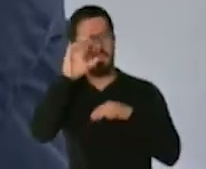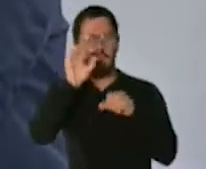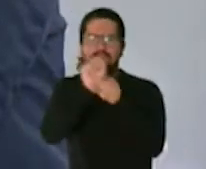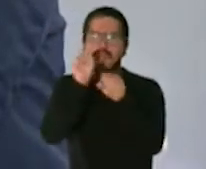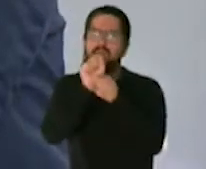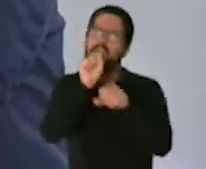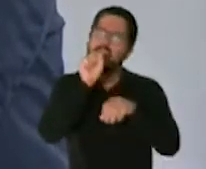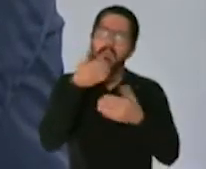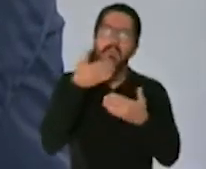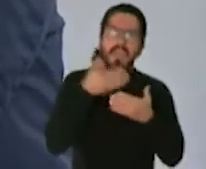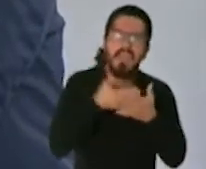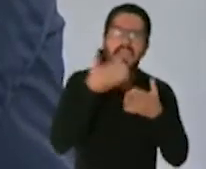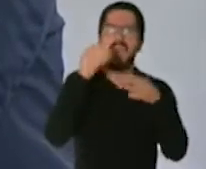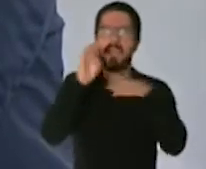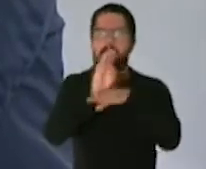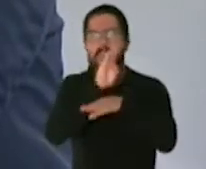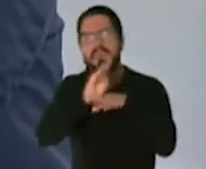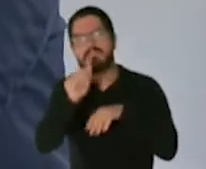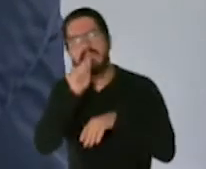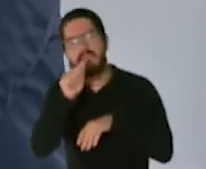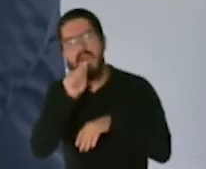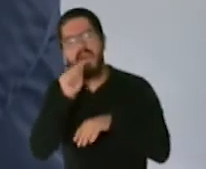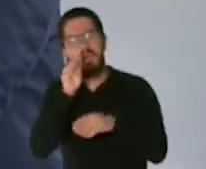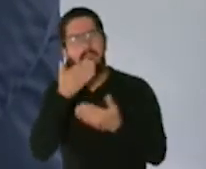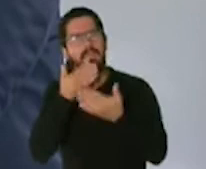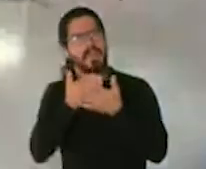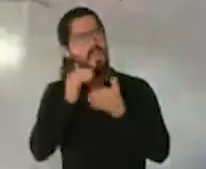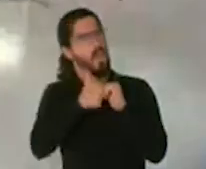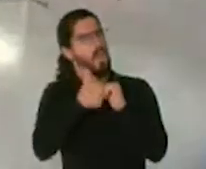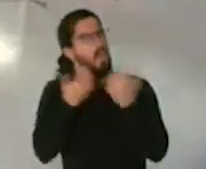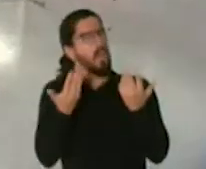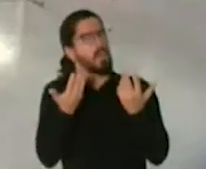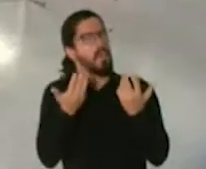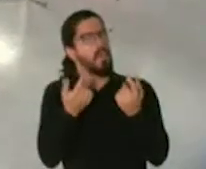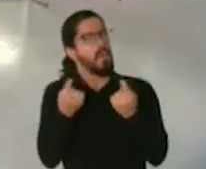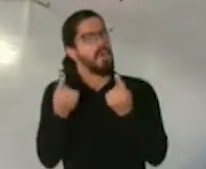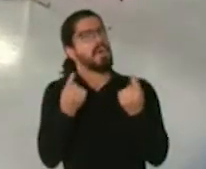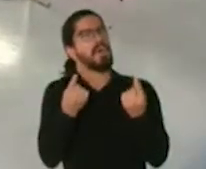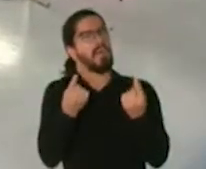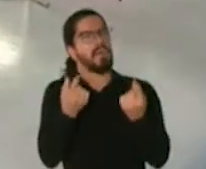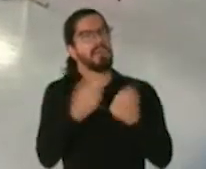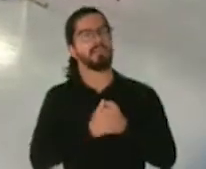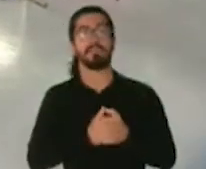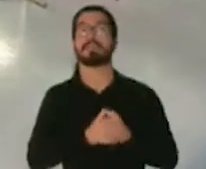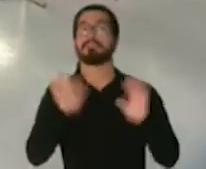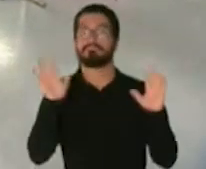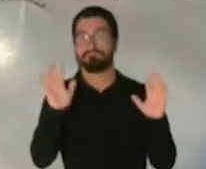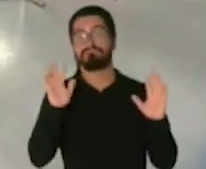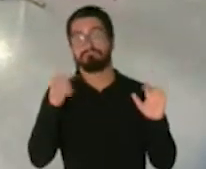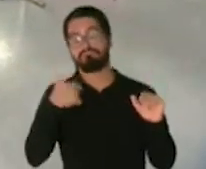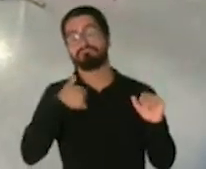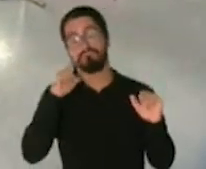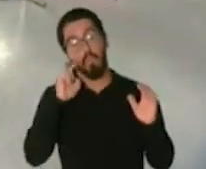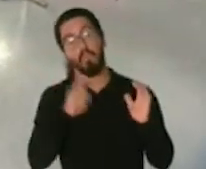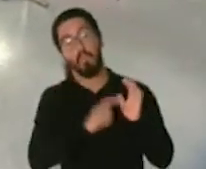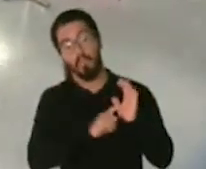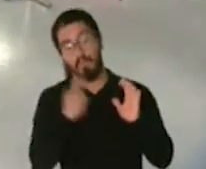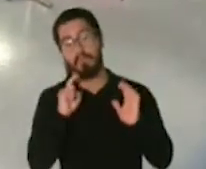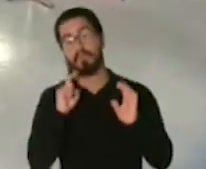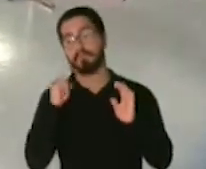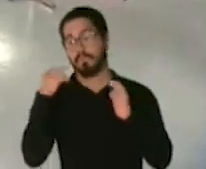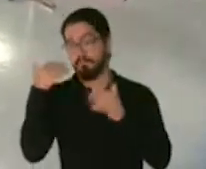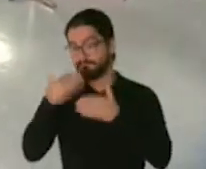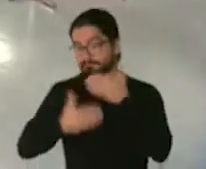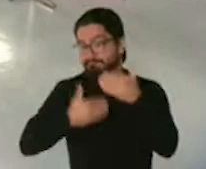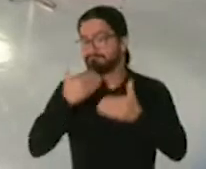nosotros los ciudadanos hagamos lo que tenemos que hacer. ¿Cómo vamos a hacer eso? Bueno, esto se está planificando, por lo que yo he visto en la transición, obviamente no estoy